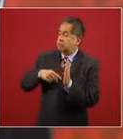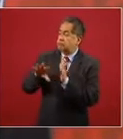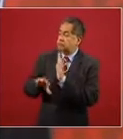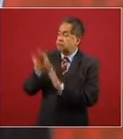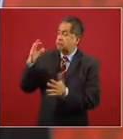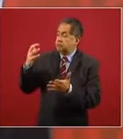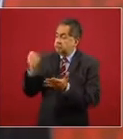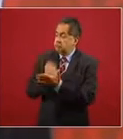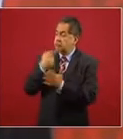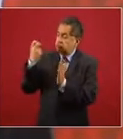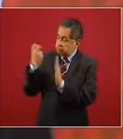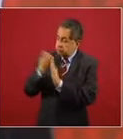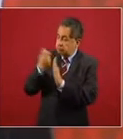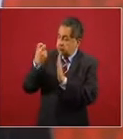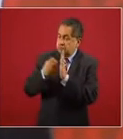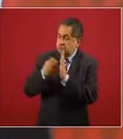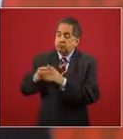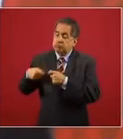diputados